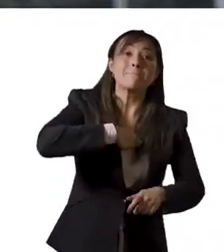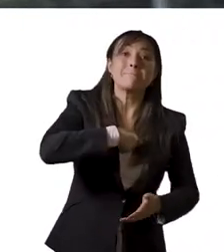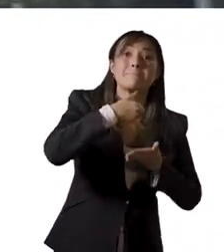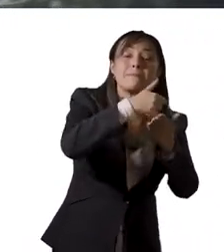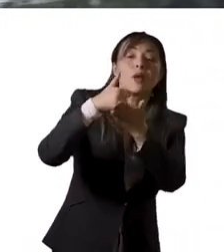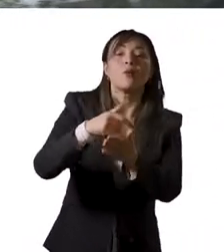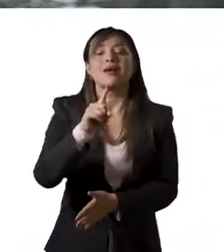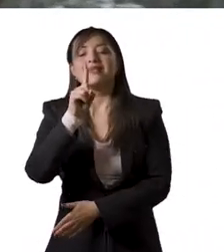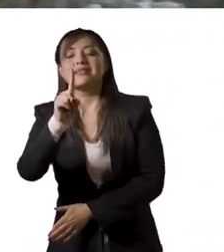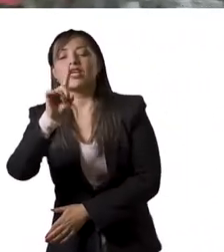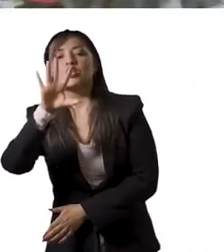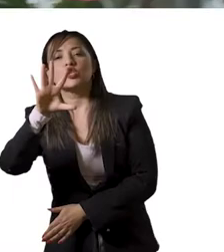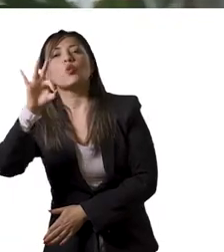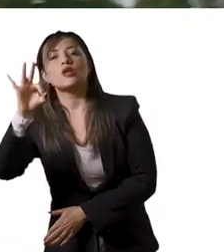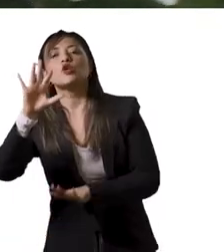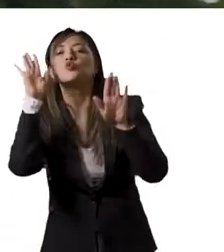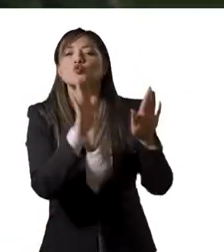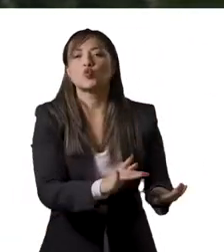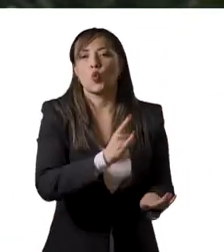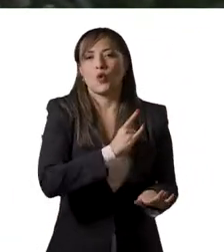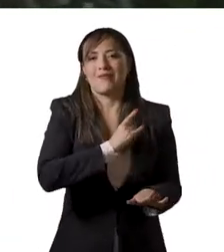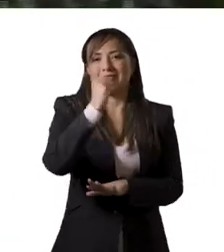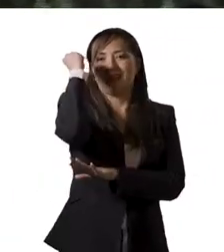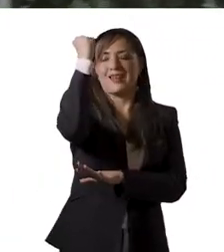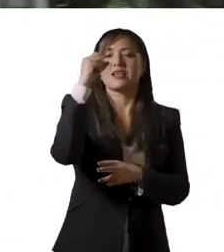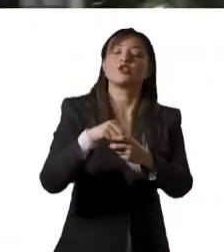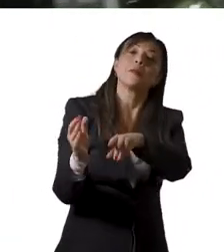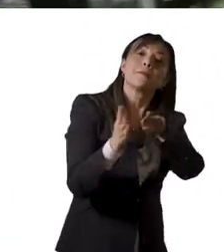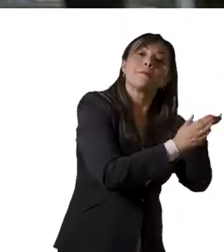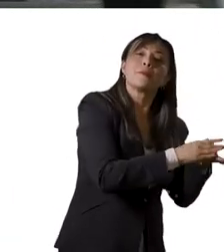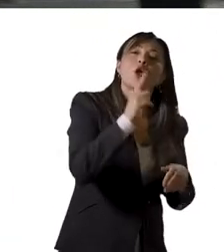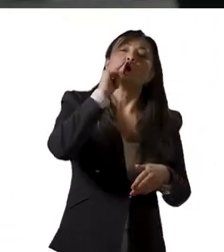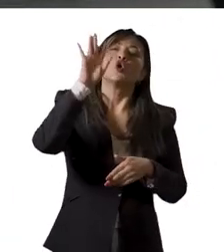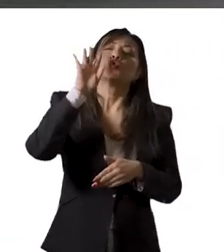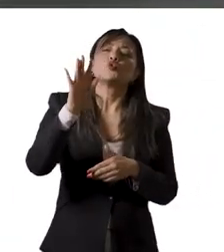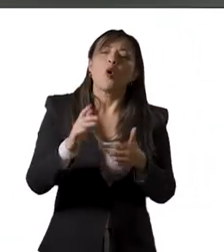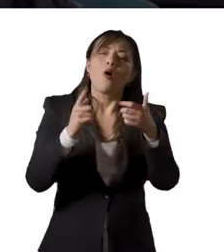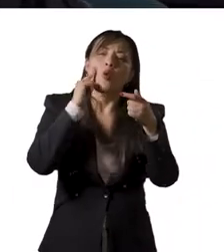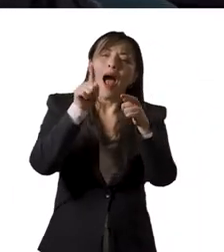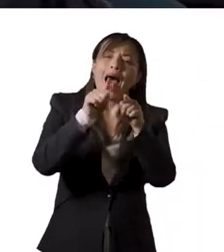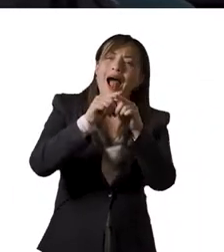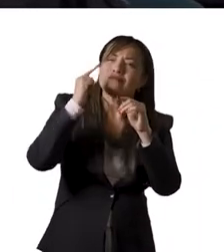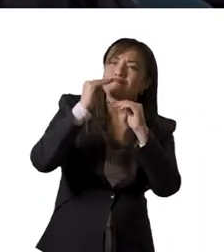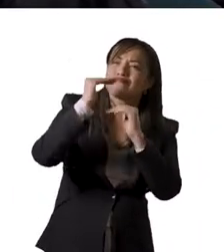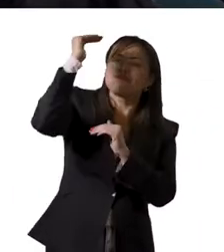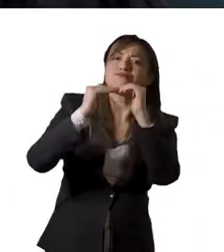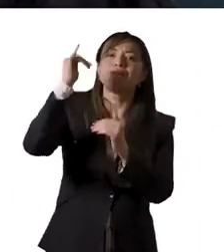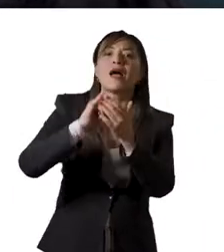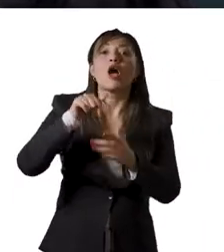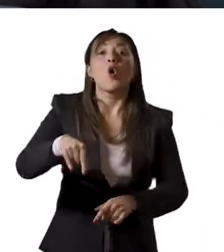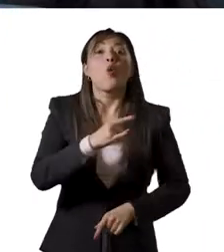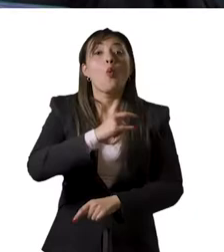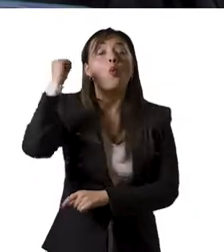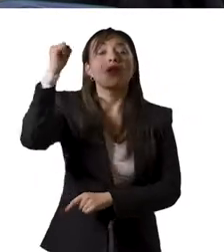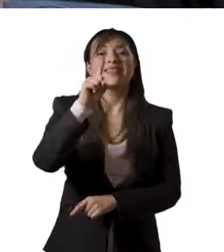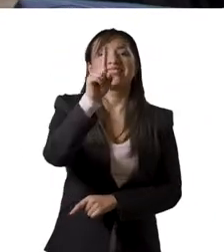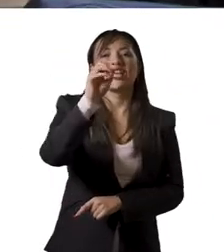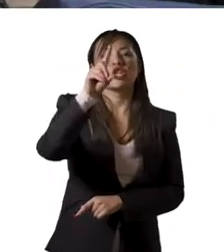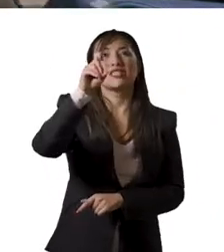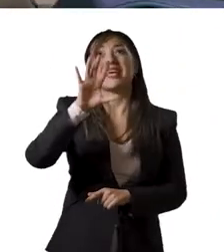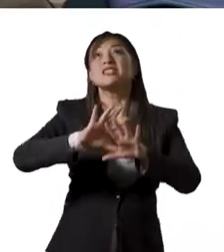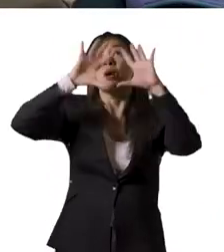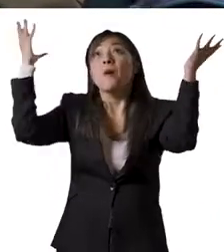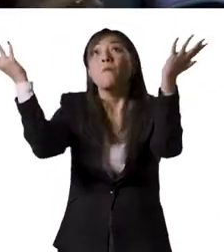premiados, 153 fueron de la UNAL. En el ranking QS, la UNAL ocupó el puesto 106